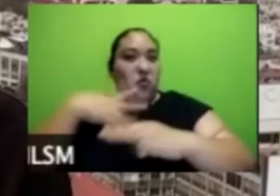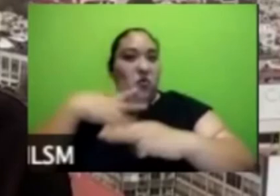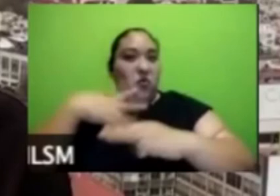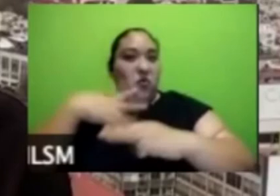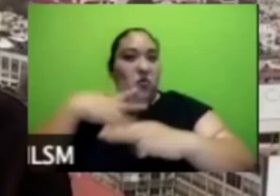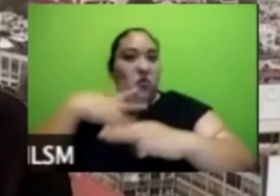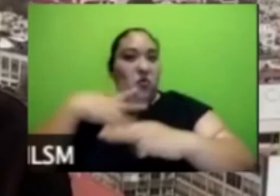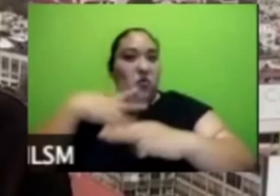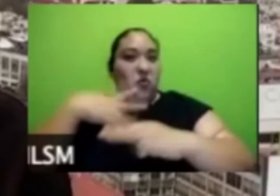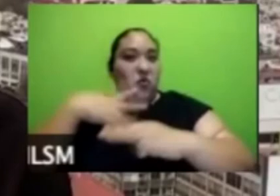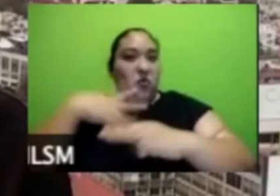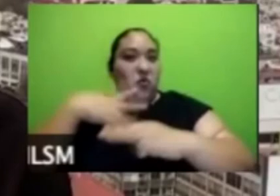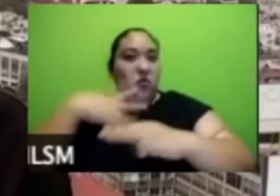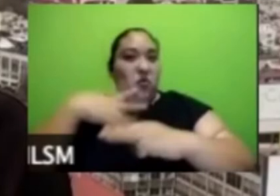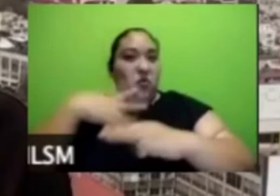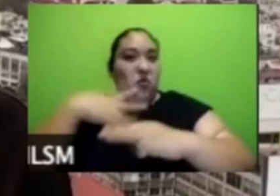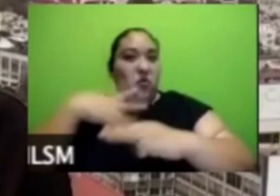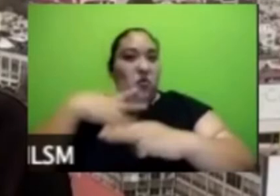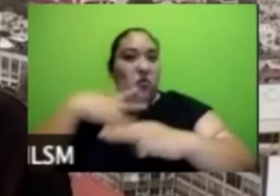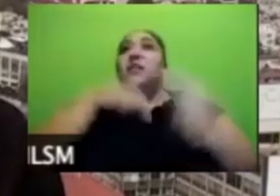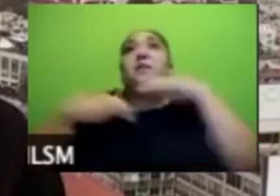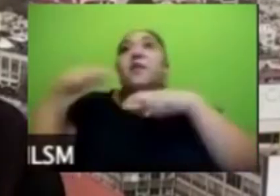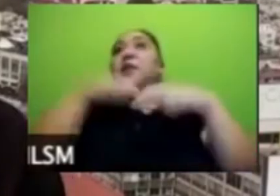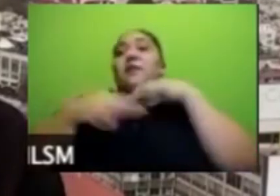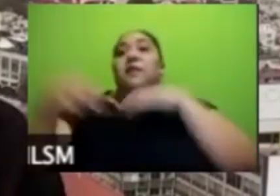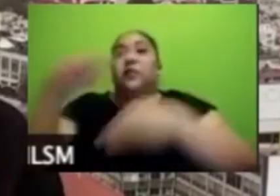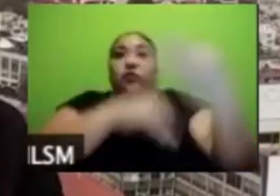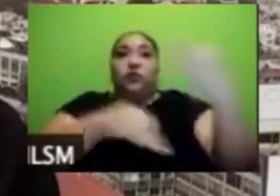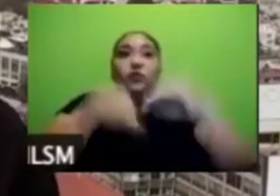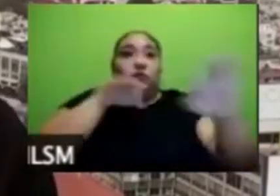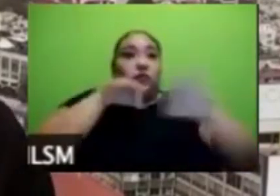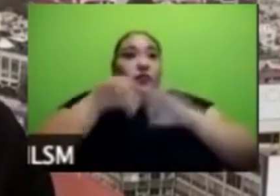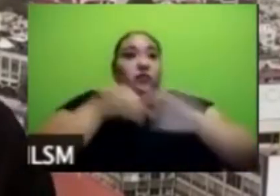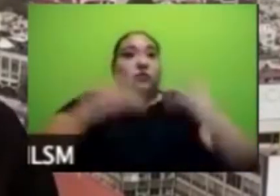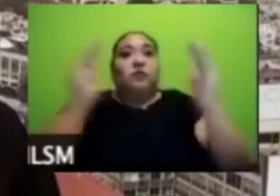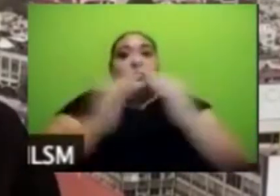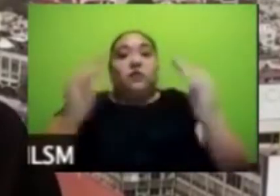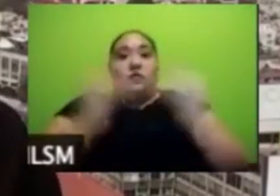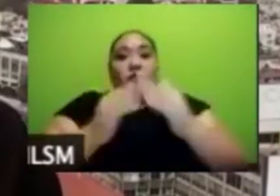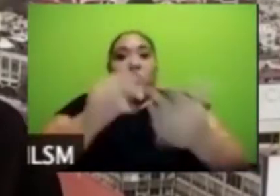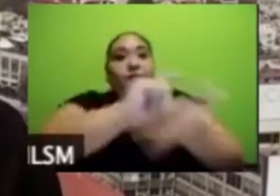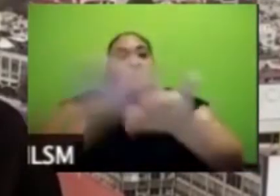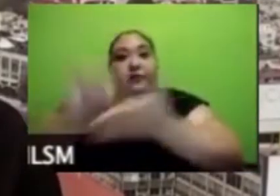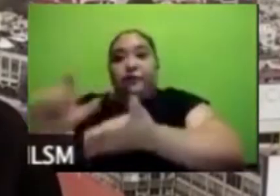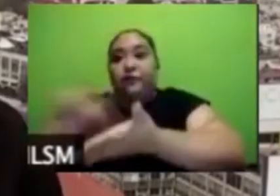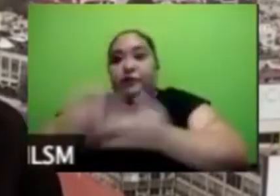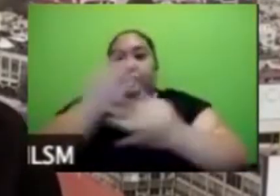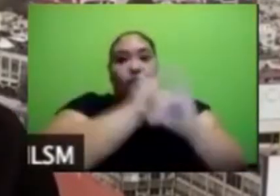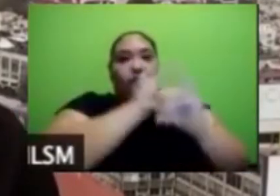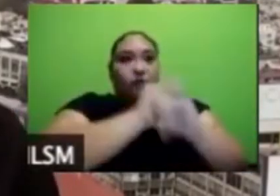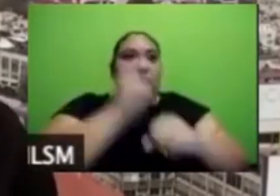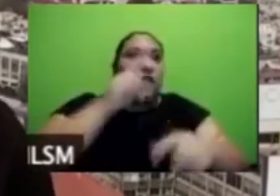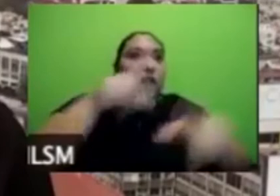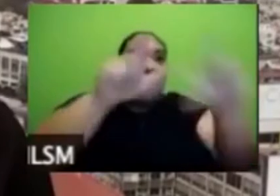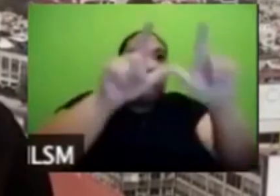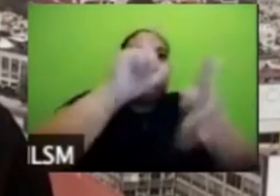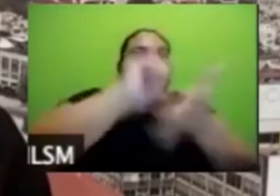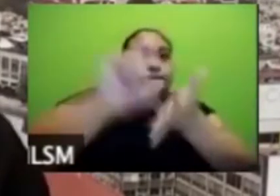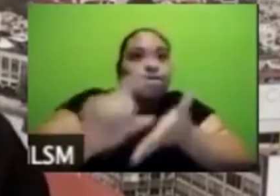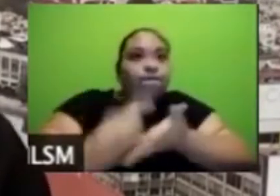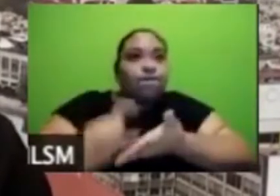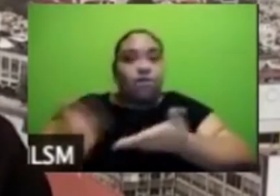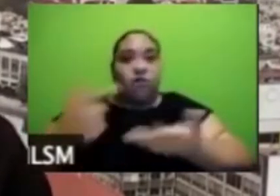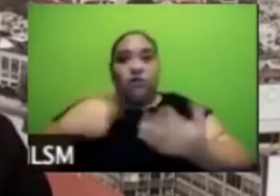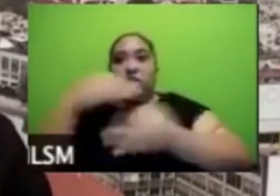vino a acelerar el trabajo en casa vino a acelerar las compras en línea vino a trabajar la entrega a domicilio